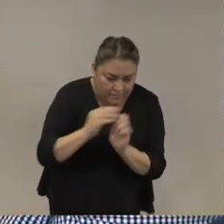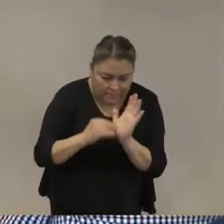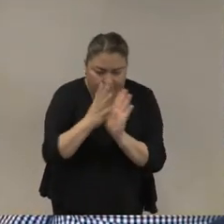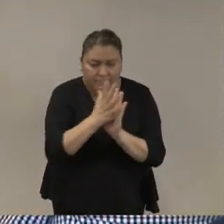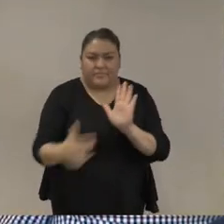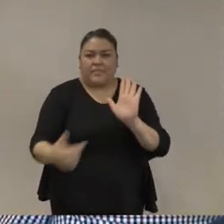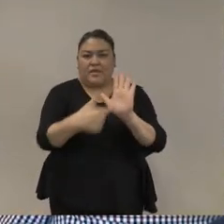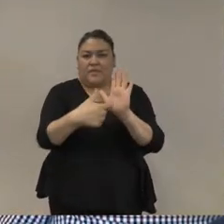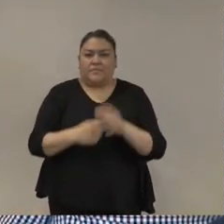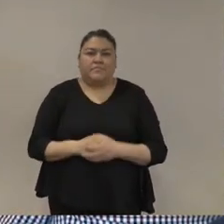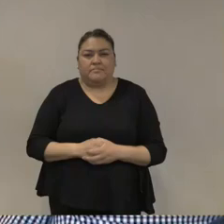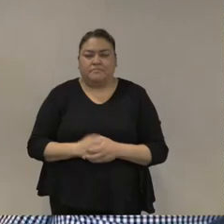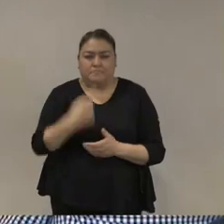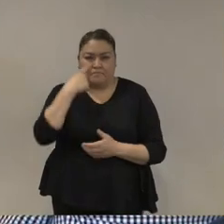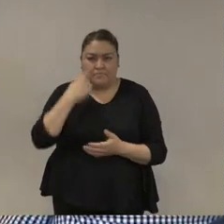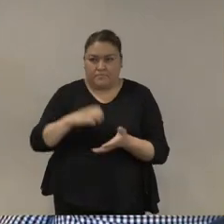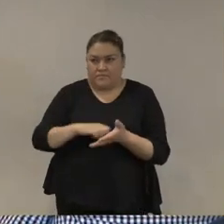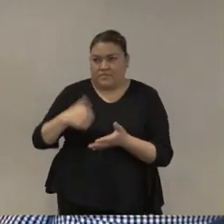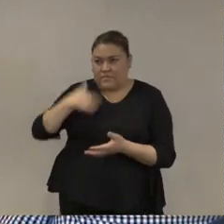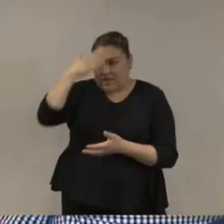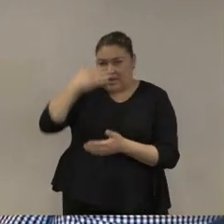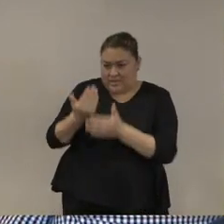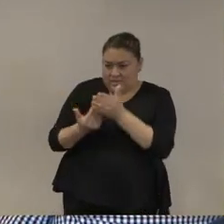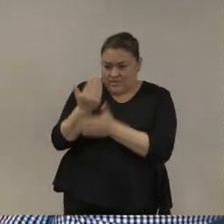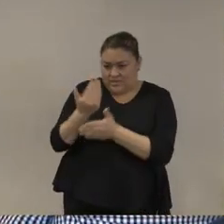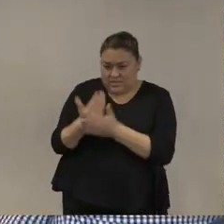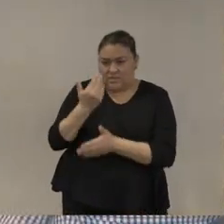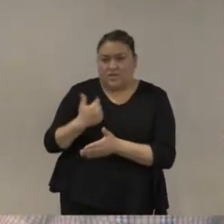el informe que presentó Sam en la mañana